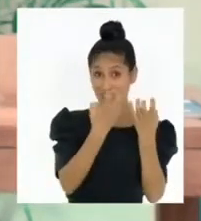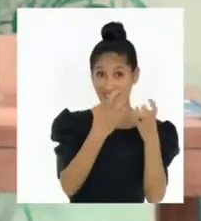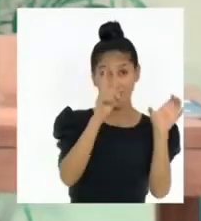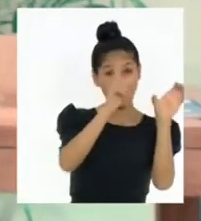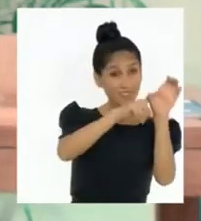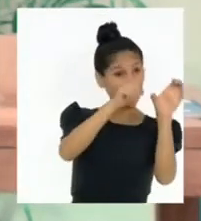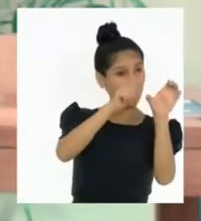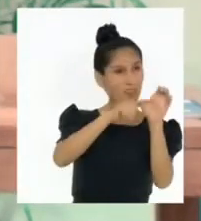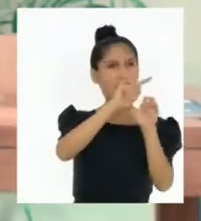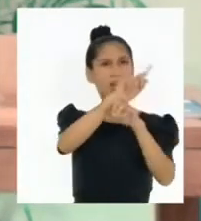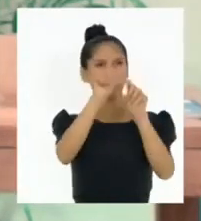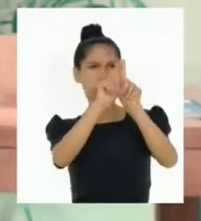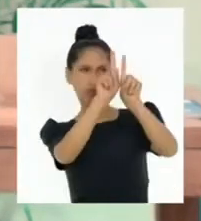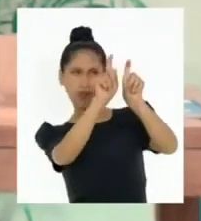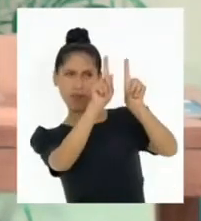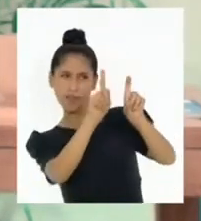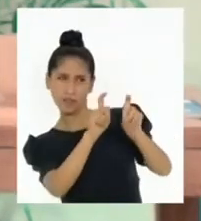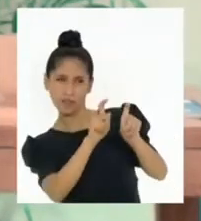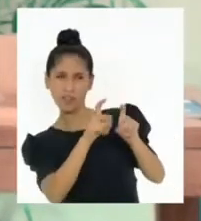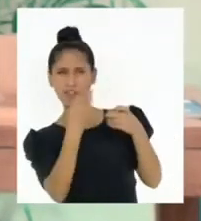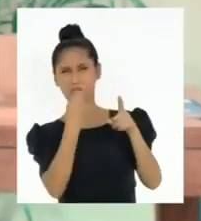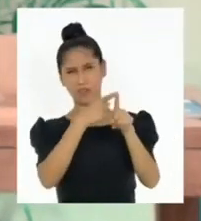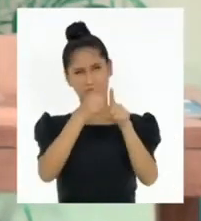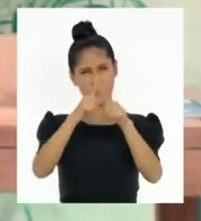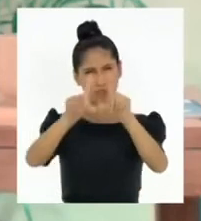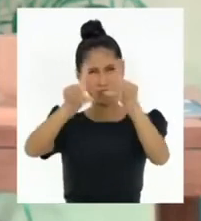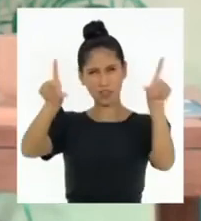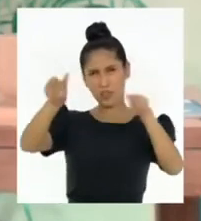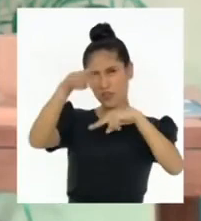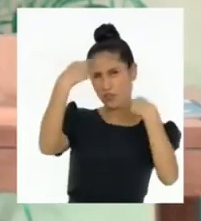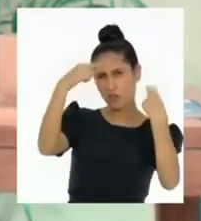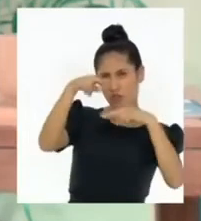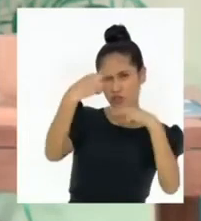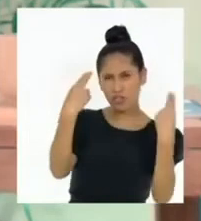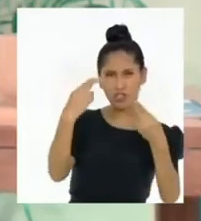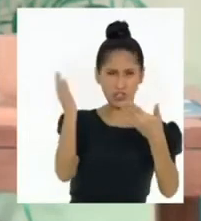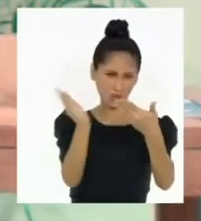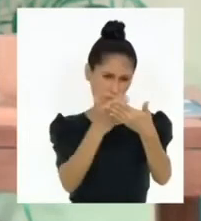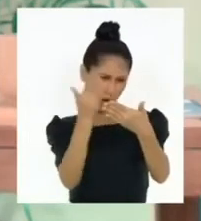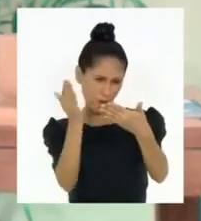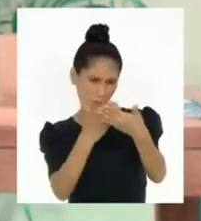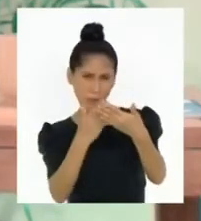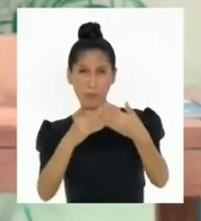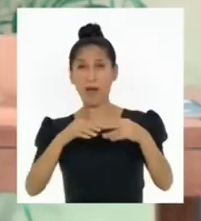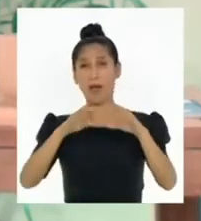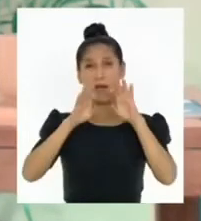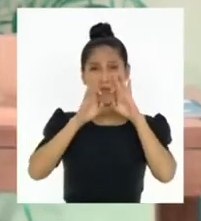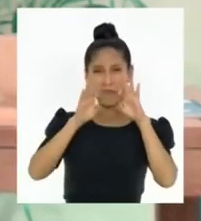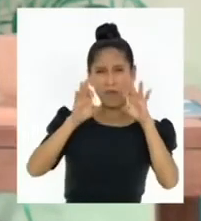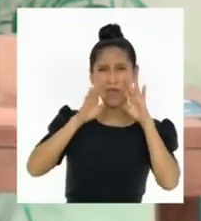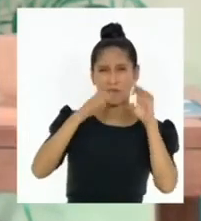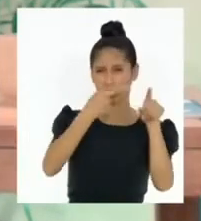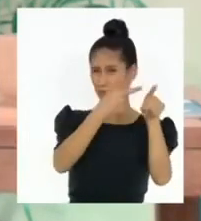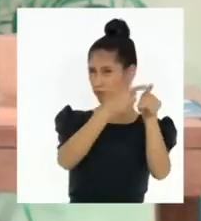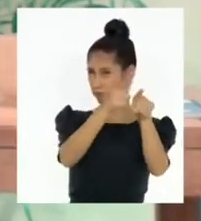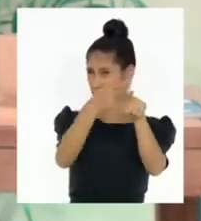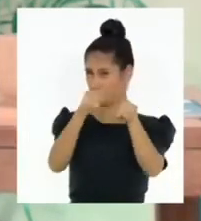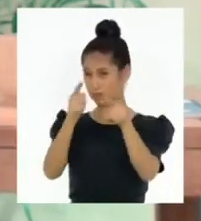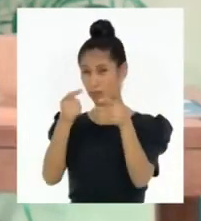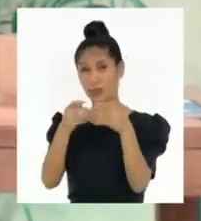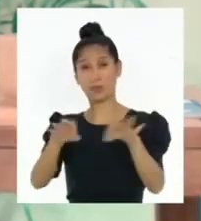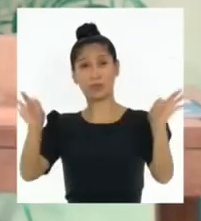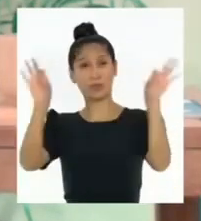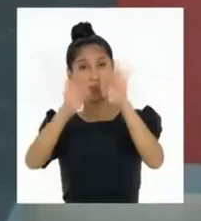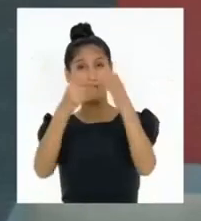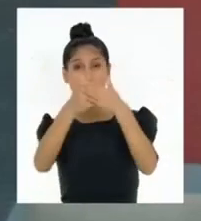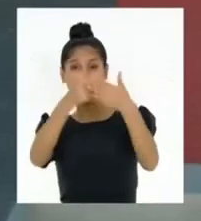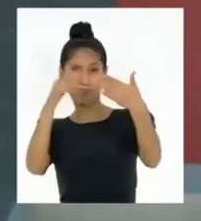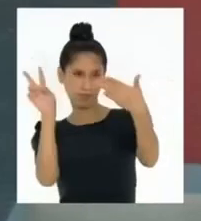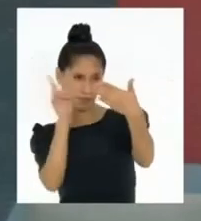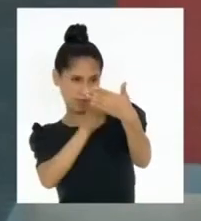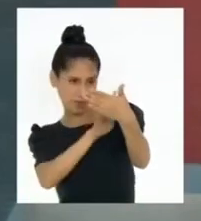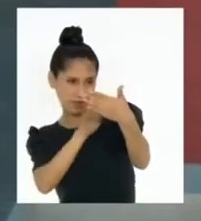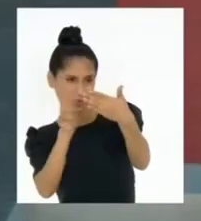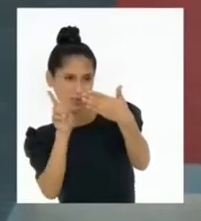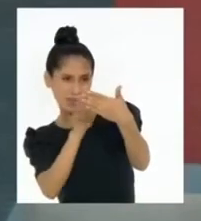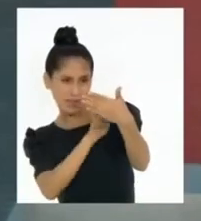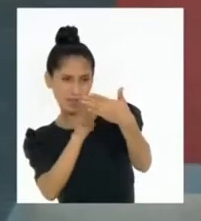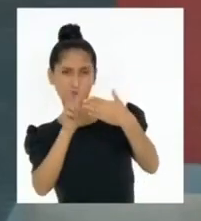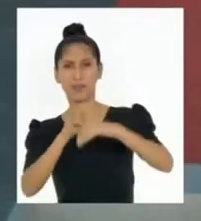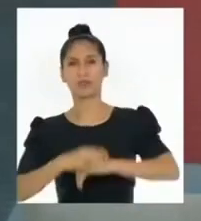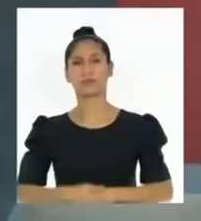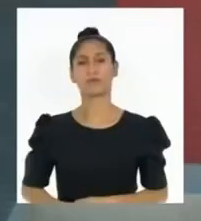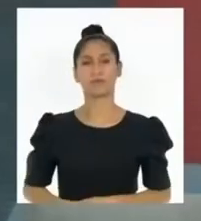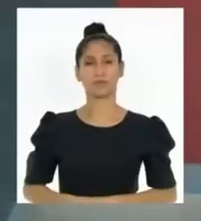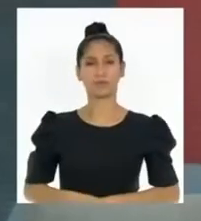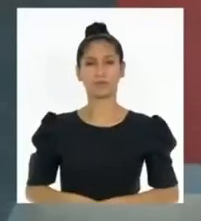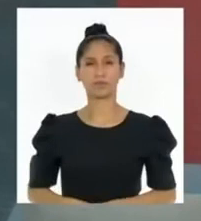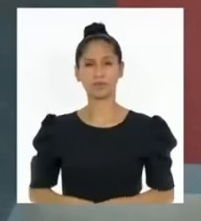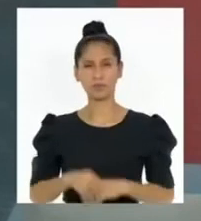los periódicos y las redes sociales. Por ello, debemos evaluar cuidadosamente todo lo que leamos y escuchemos. Tenemos un par de preguntas